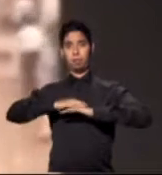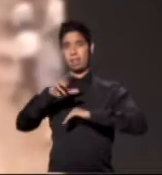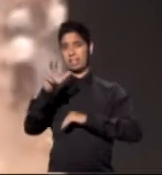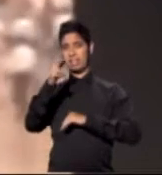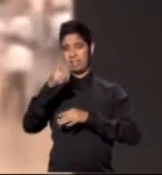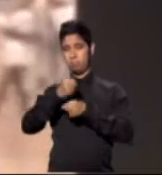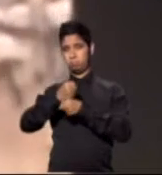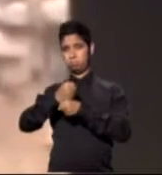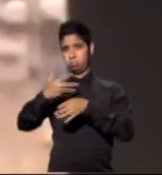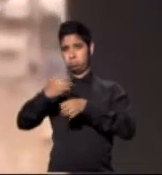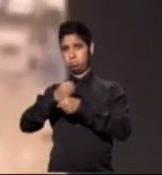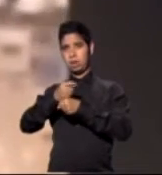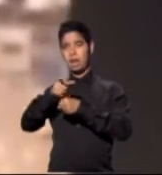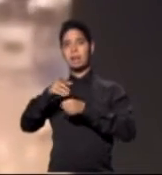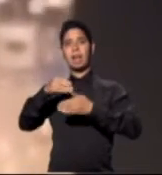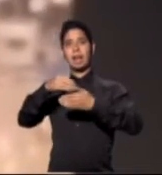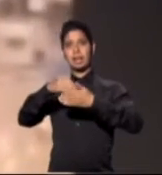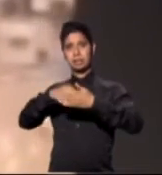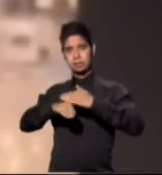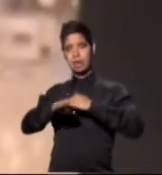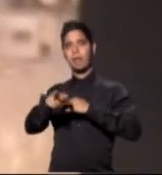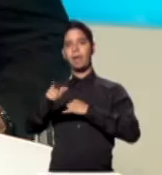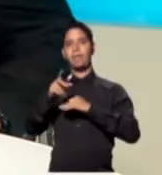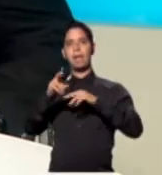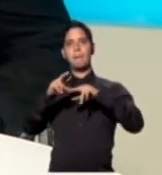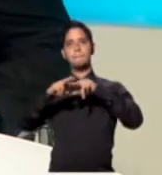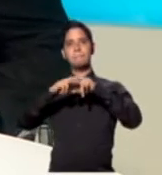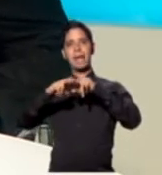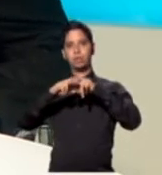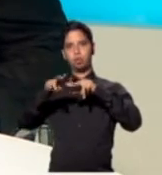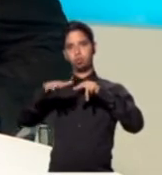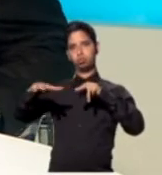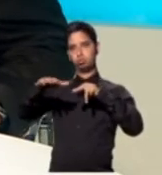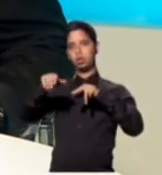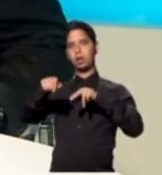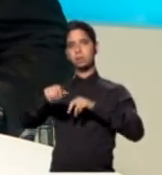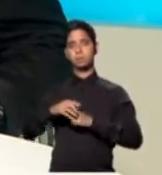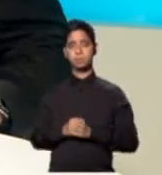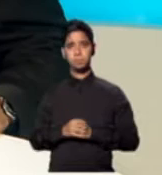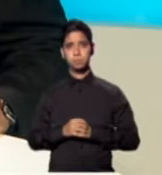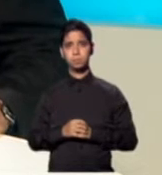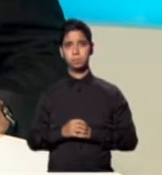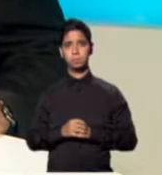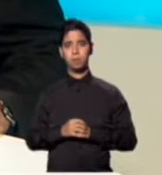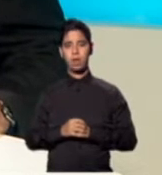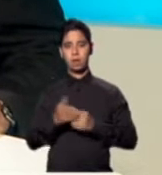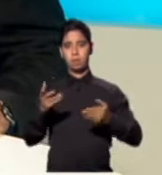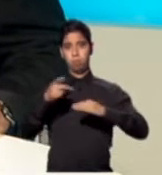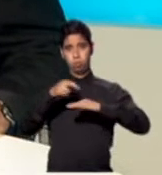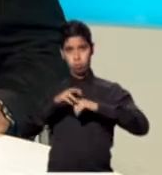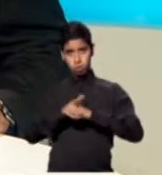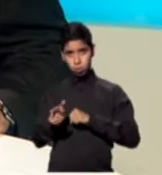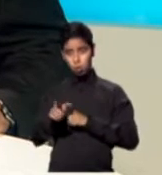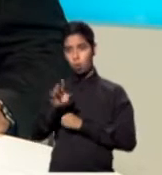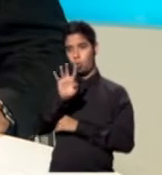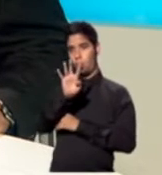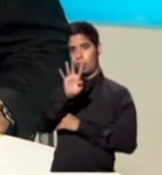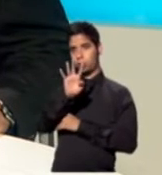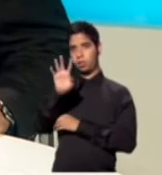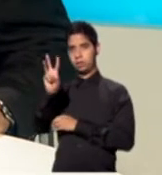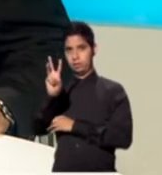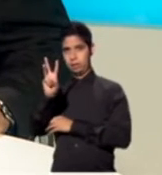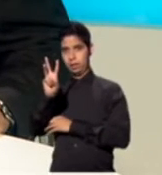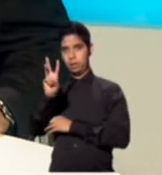de la estación de metro del aeropuerto de Estambul. Pasando al ámbito local, cuatro de los seis candidatos a la gobernación acudieron